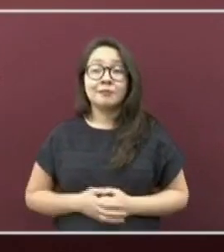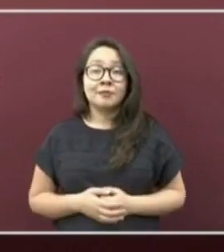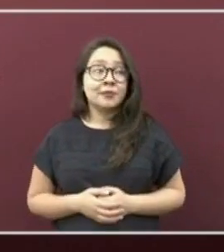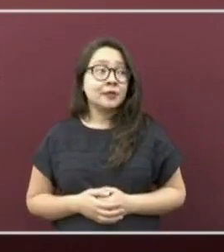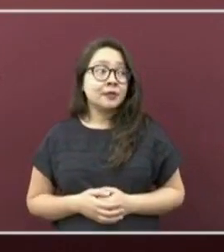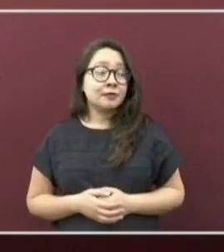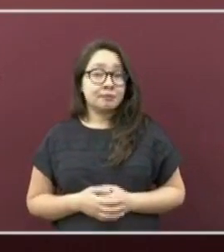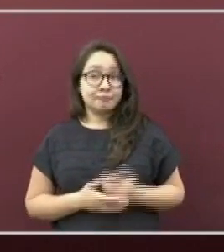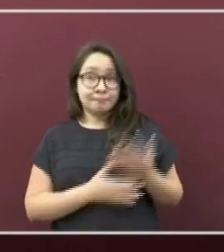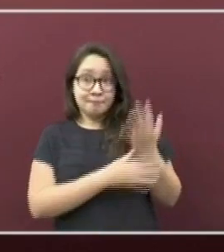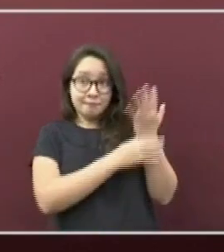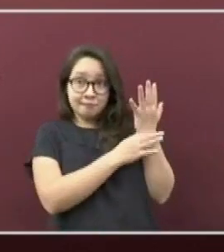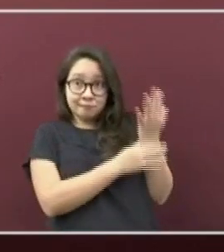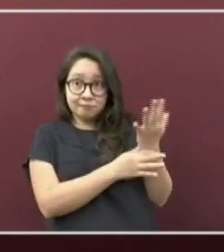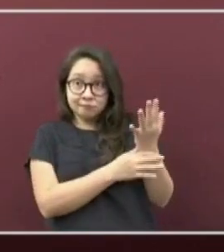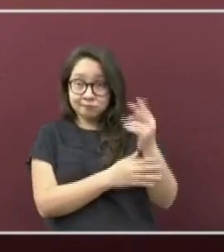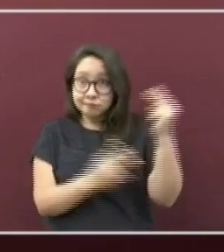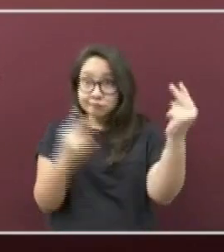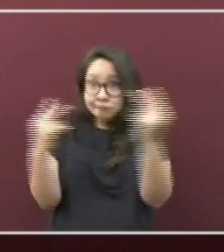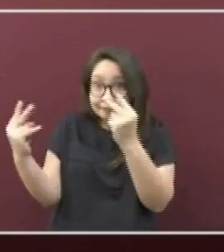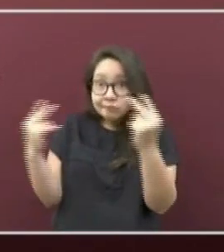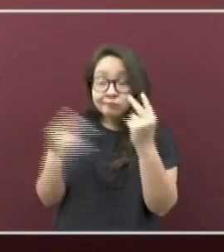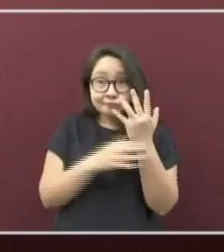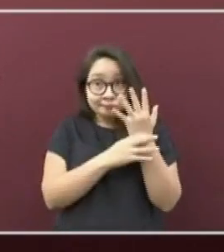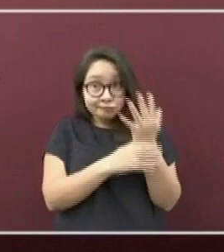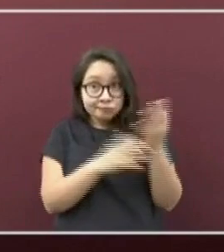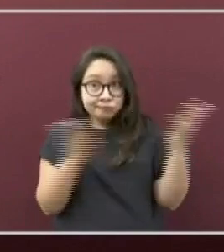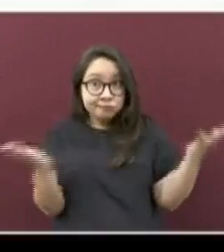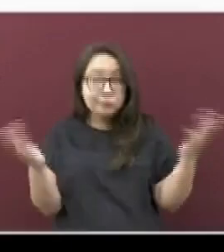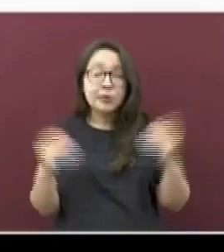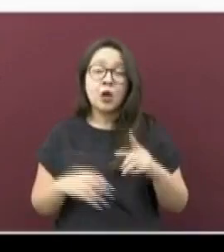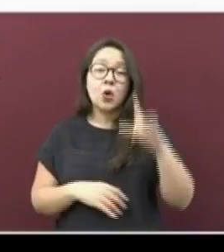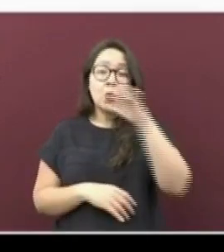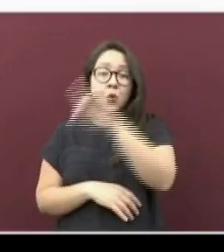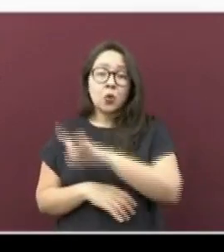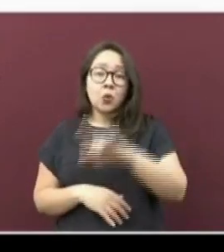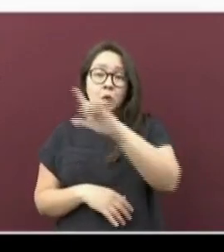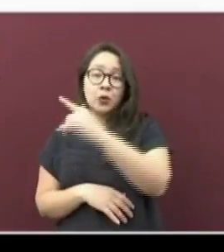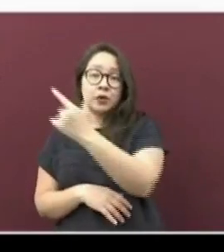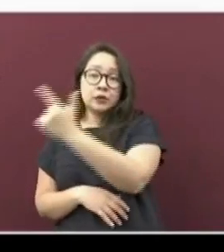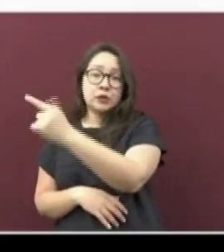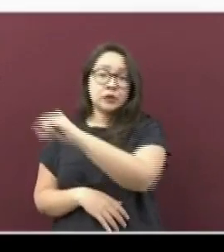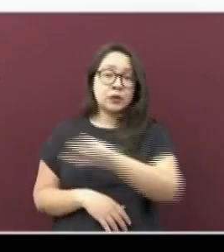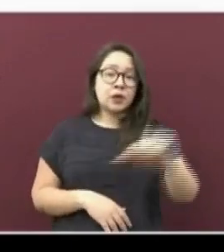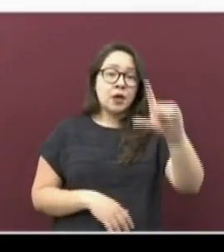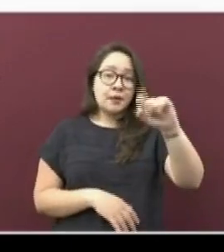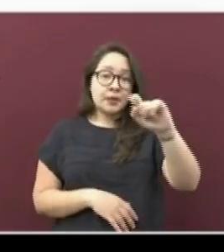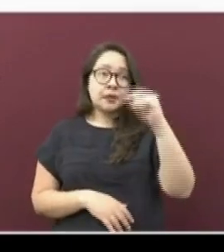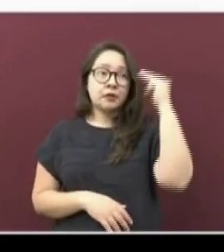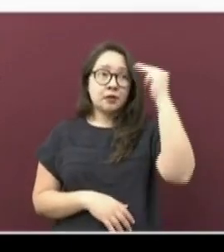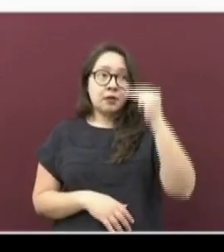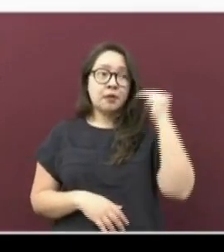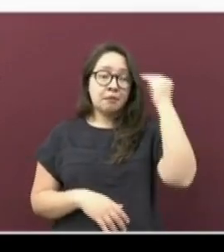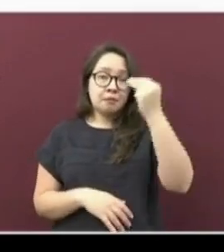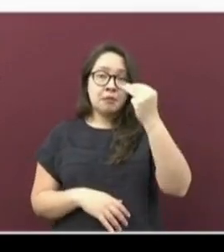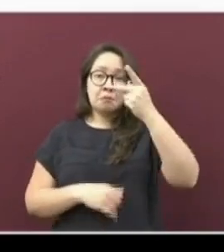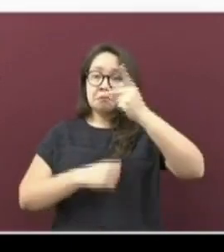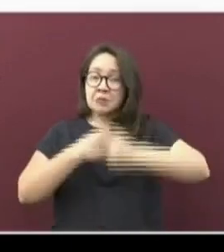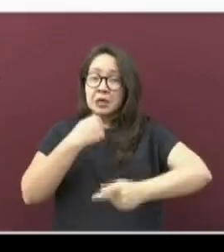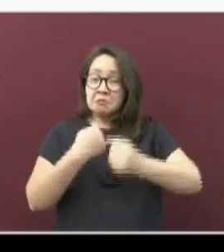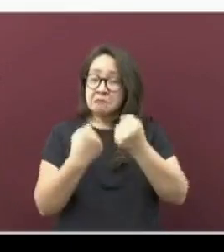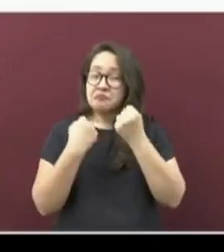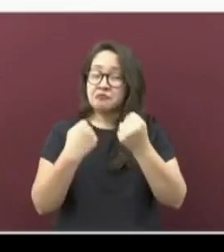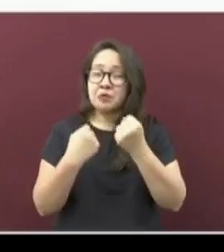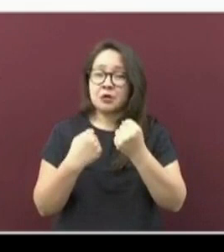Ya lo escucharon. A partir de lunes 7 y hasta el día 20 de marzo, el riesgo máximo,